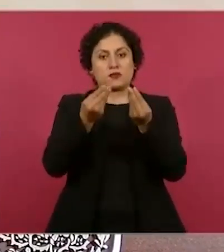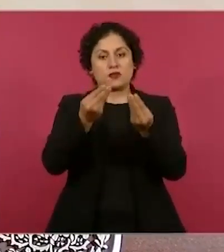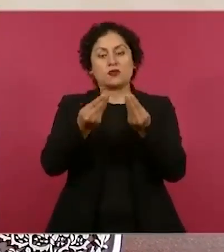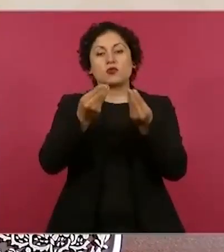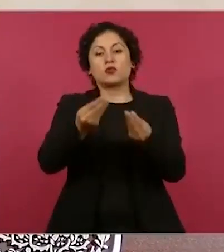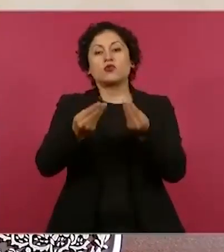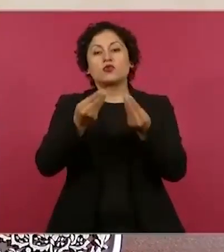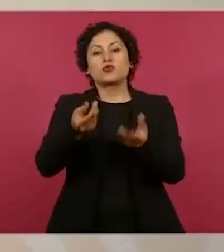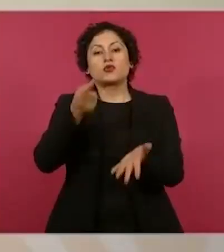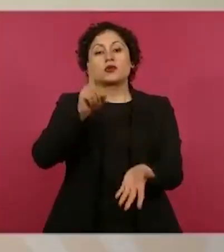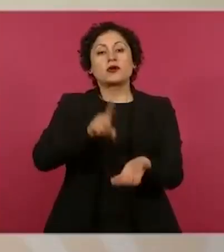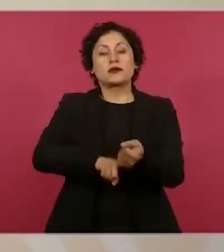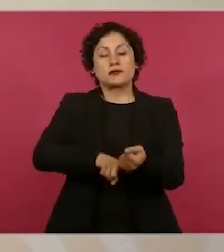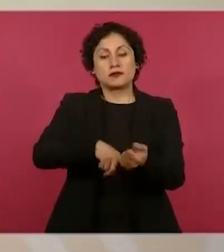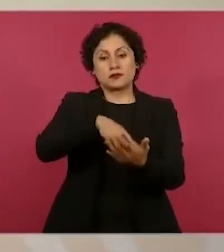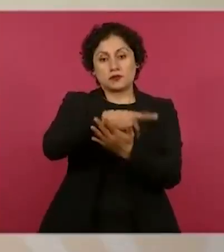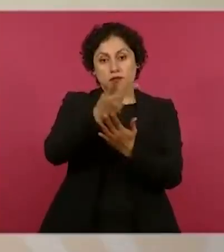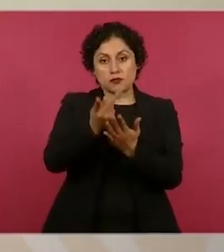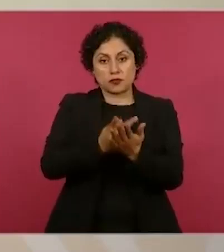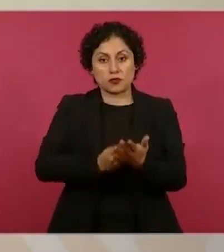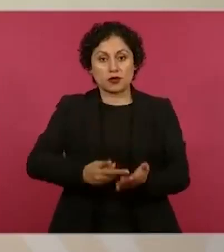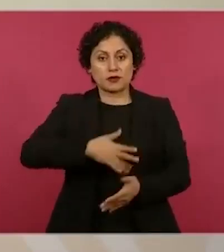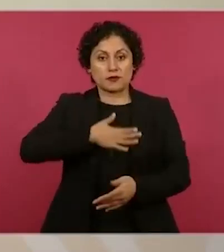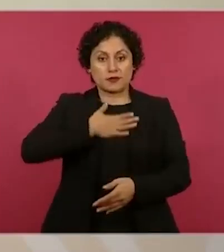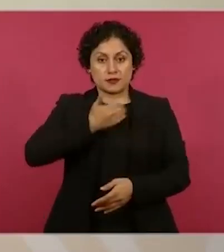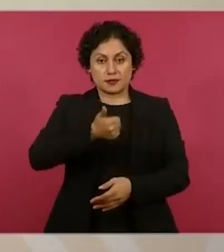bienestar.